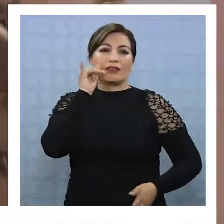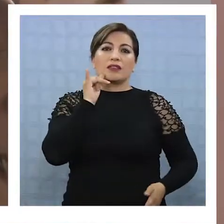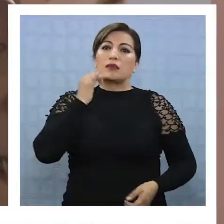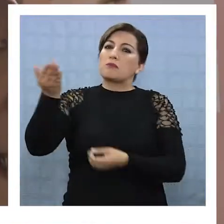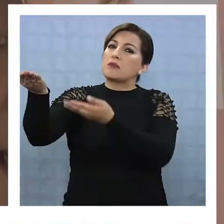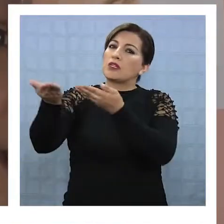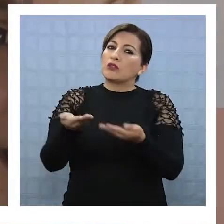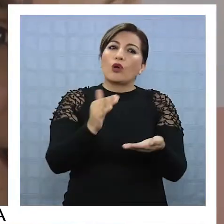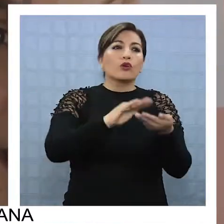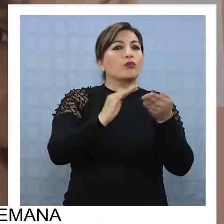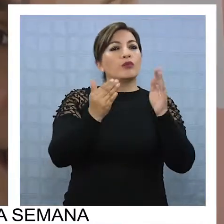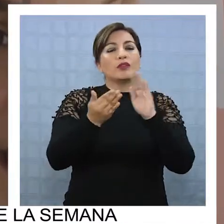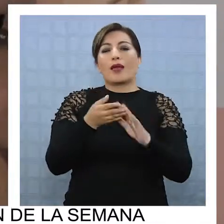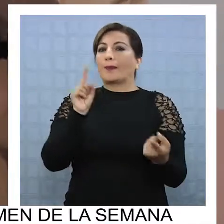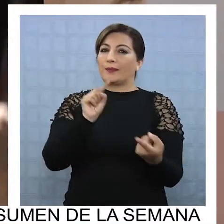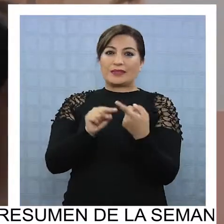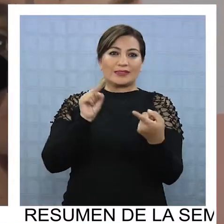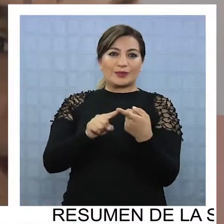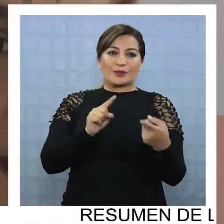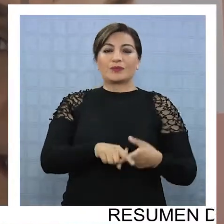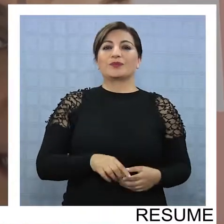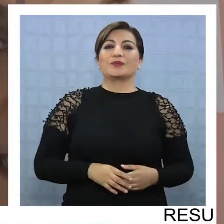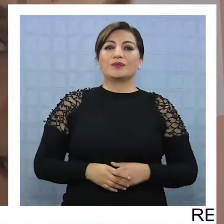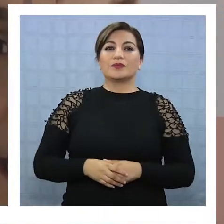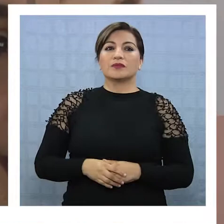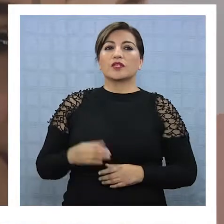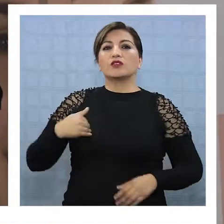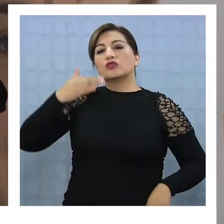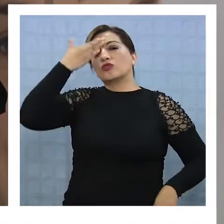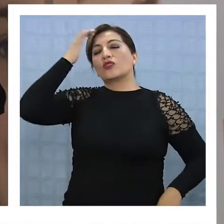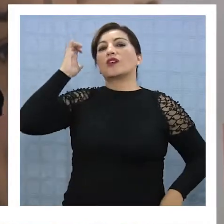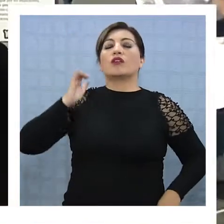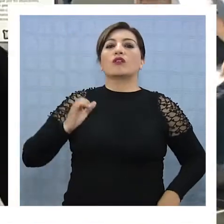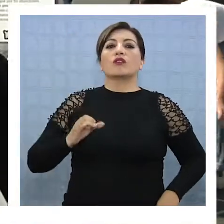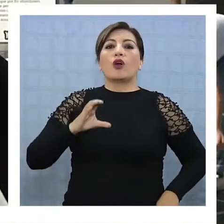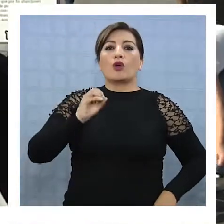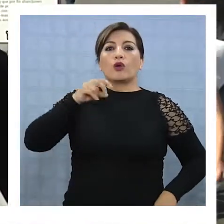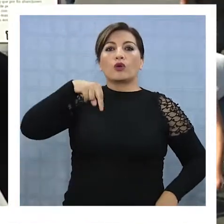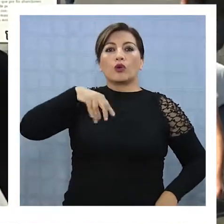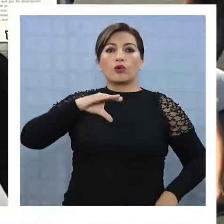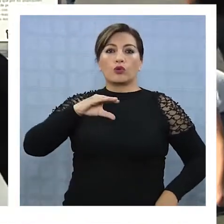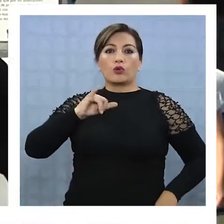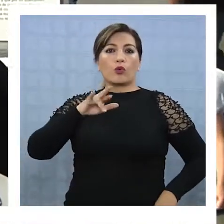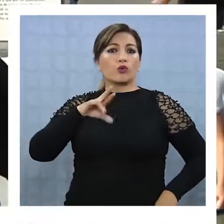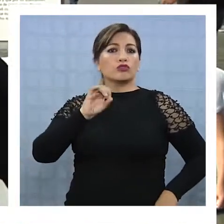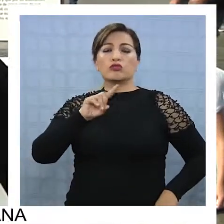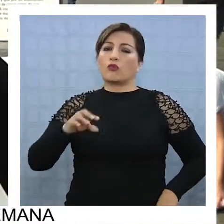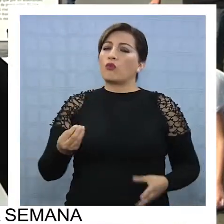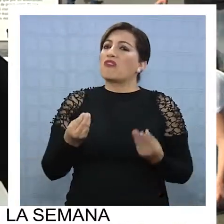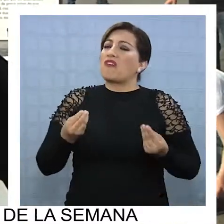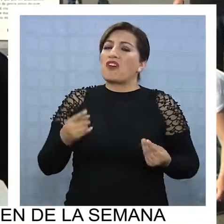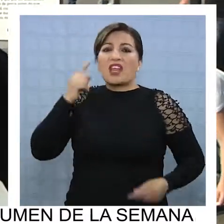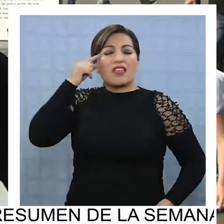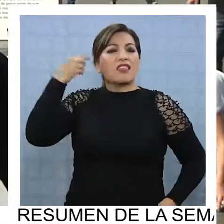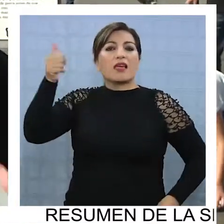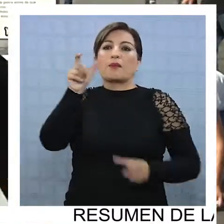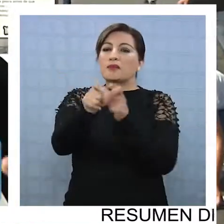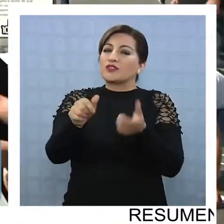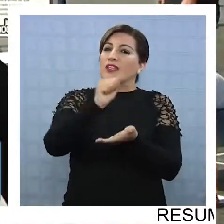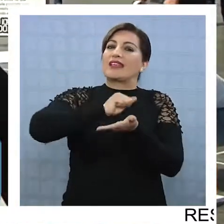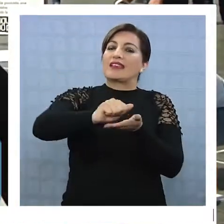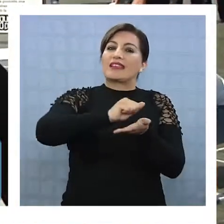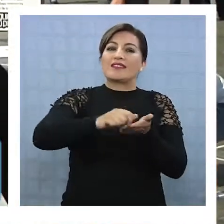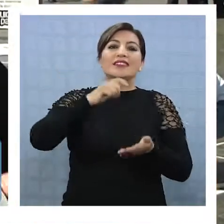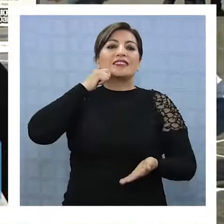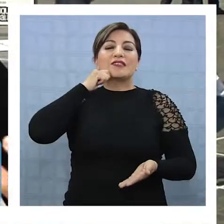región, quien invitó a toda la comunidad a participar. Yo creo que el concurso es una muy buena excusa para que la